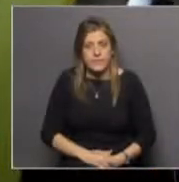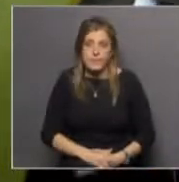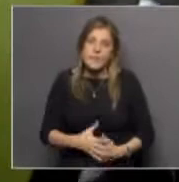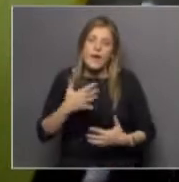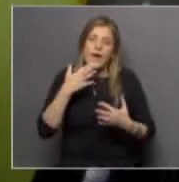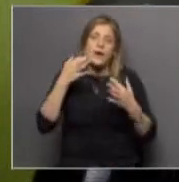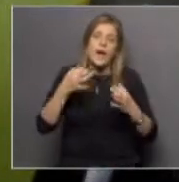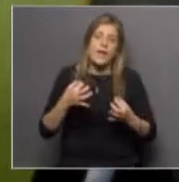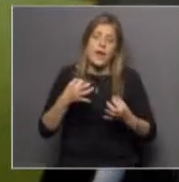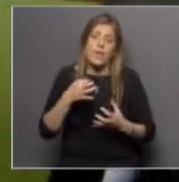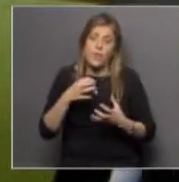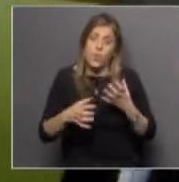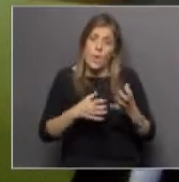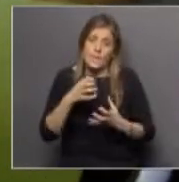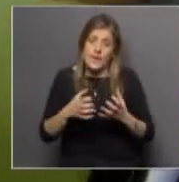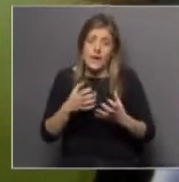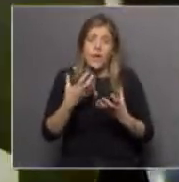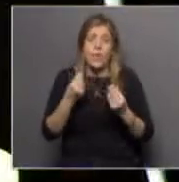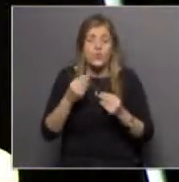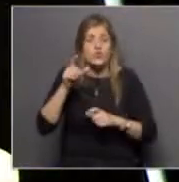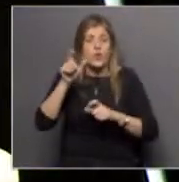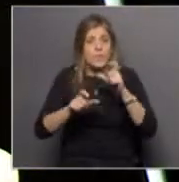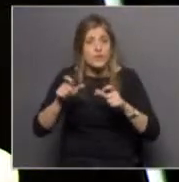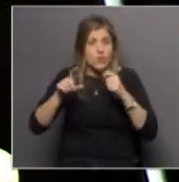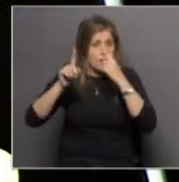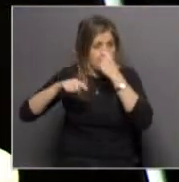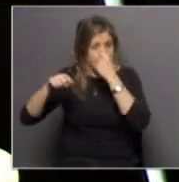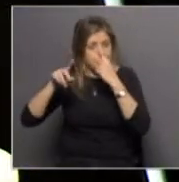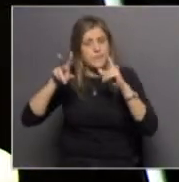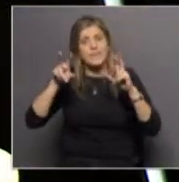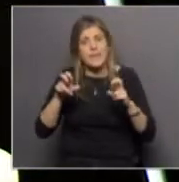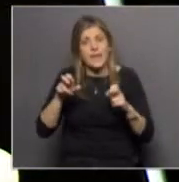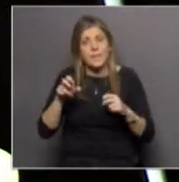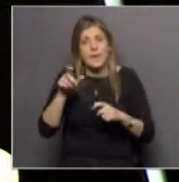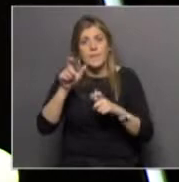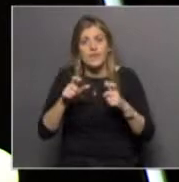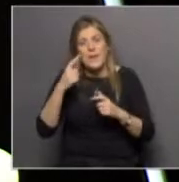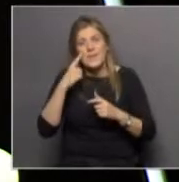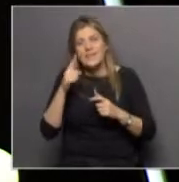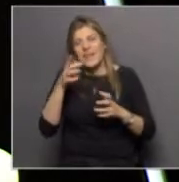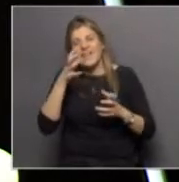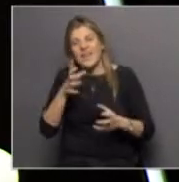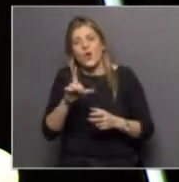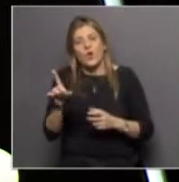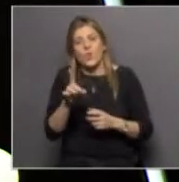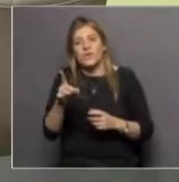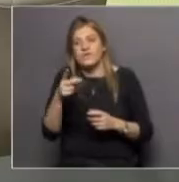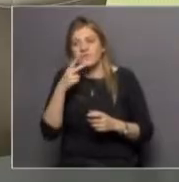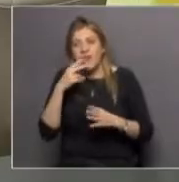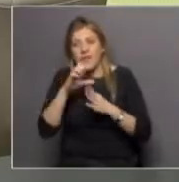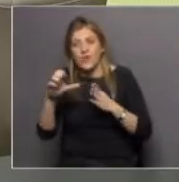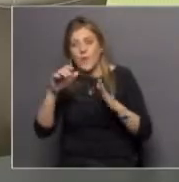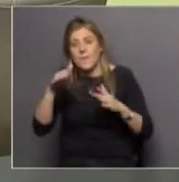realidad complicada y sobre todo muy desconocida Daniela es como decíamos en el arranque la percepción de riesgo es distinta y engaña